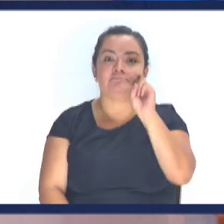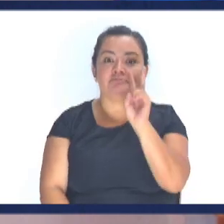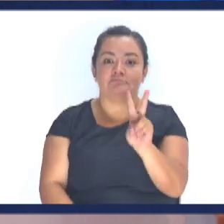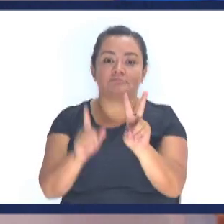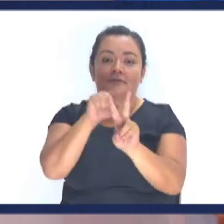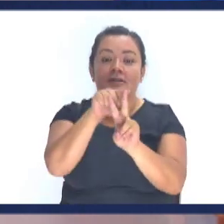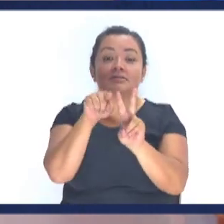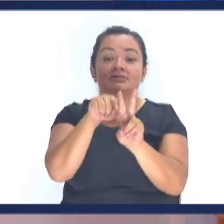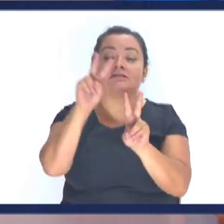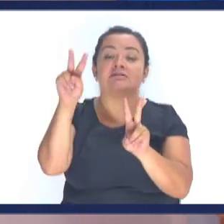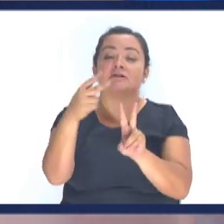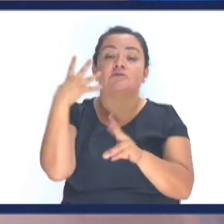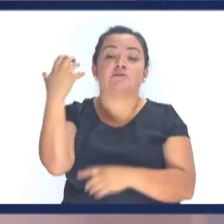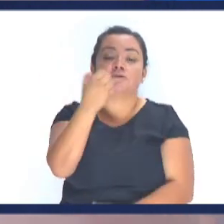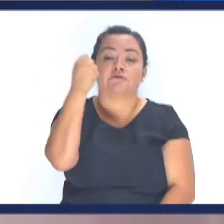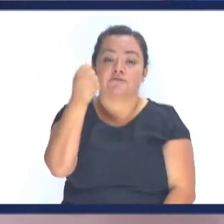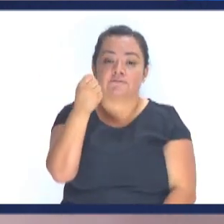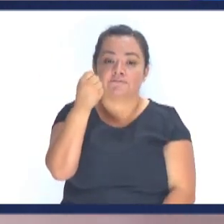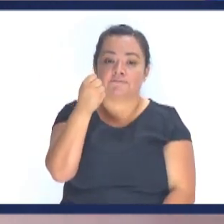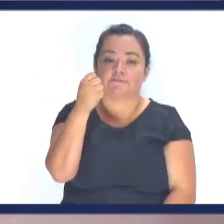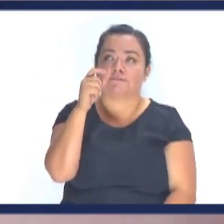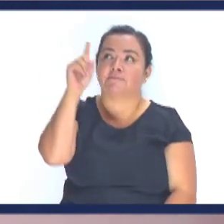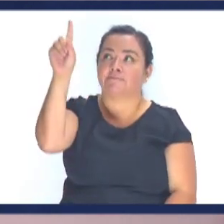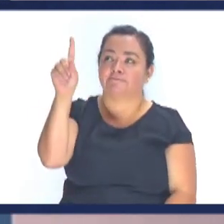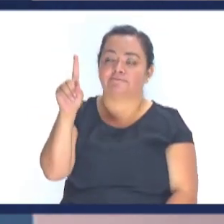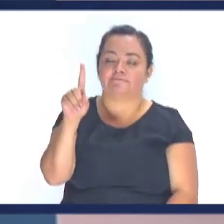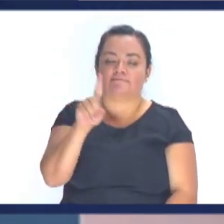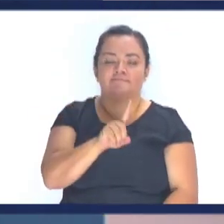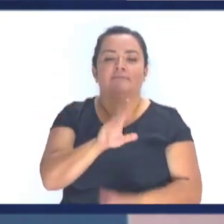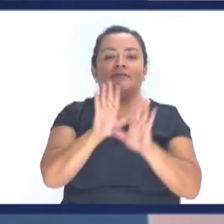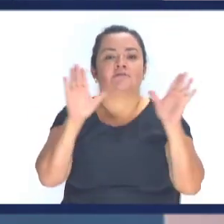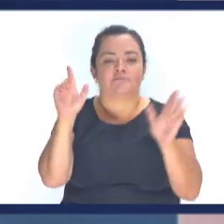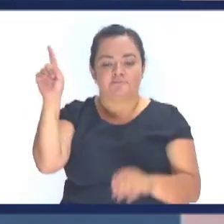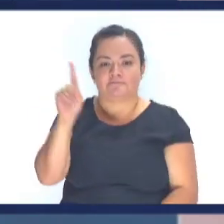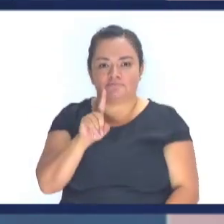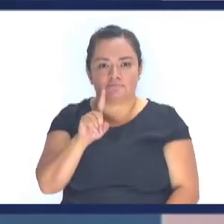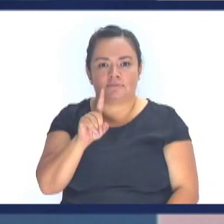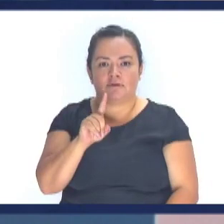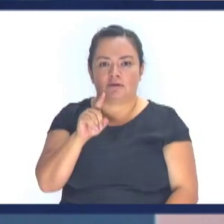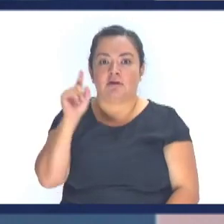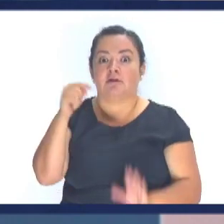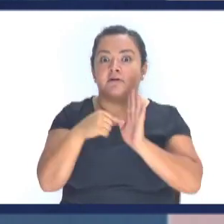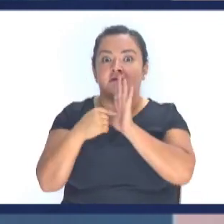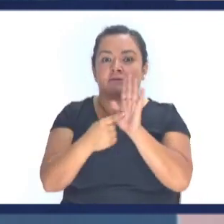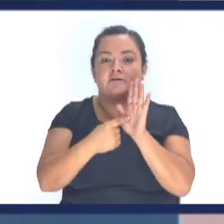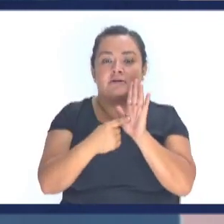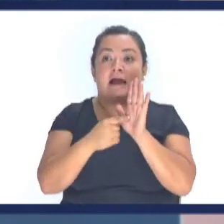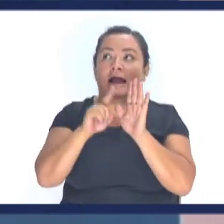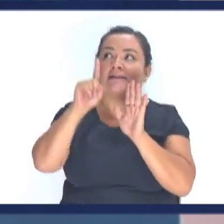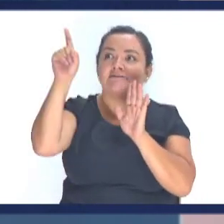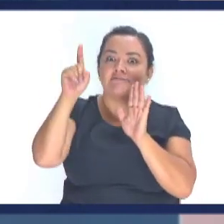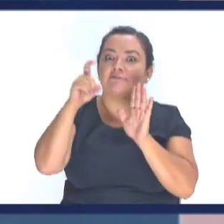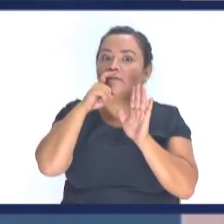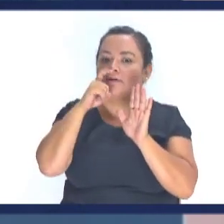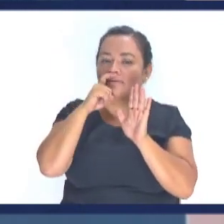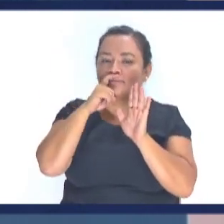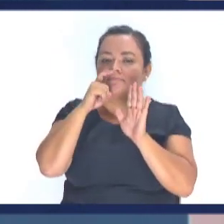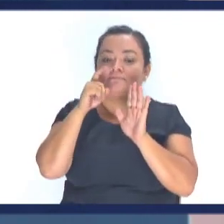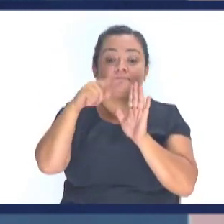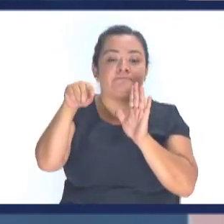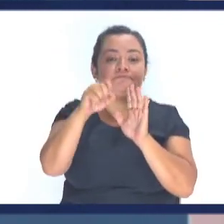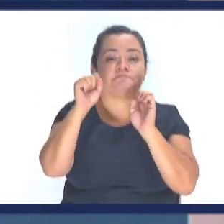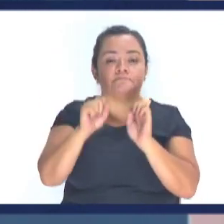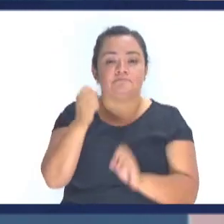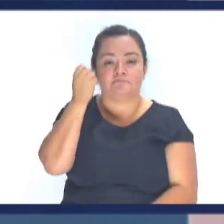a Cristo Revelando a Dios Nos revela como Dios Es en esencia Para que los humanos Lo entendamos Es que Dios no es